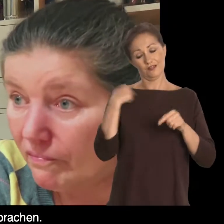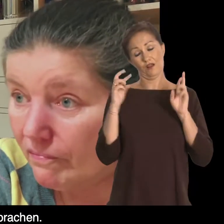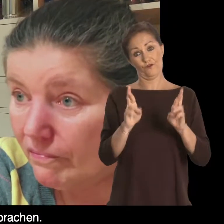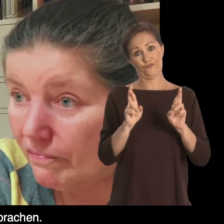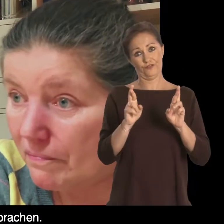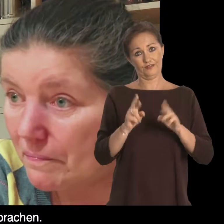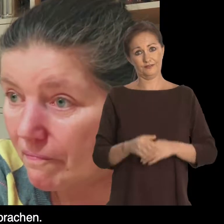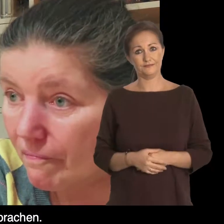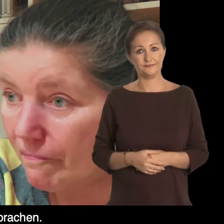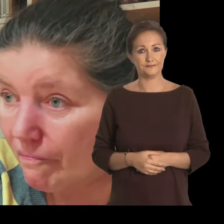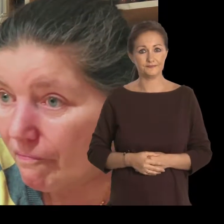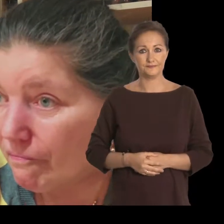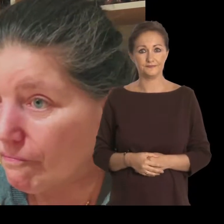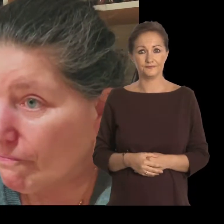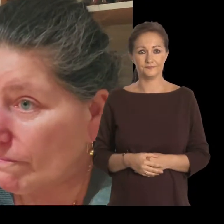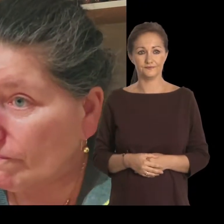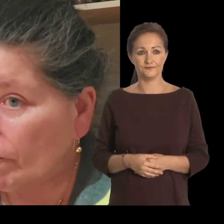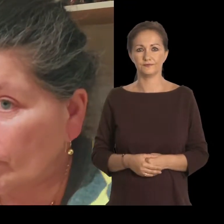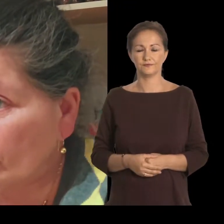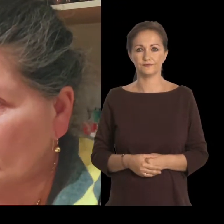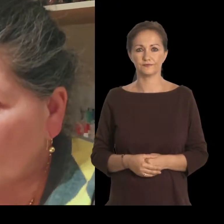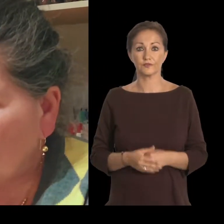Y eso es también la esperanza que tenemos.